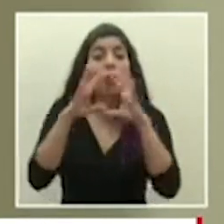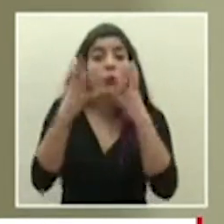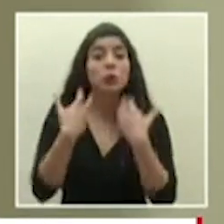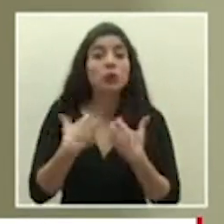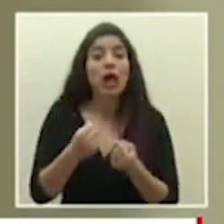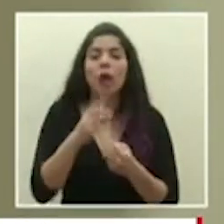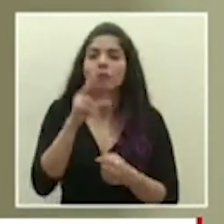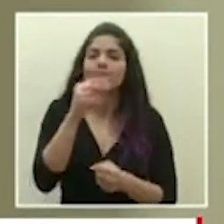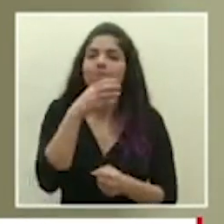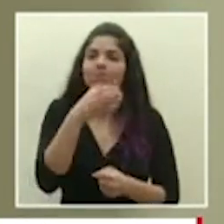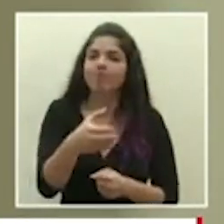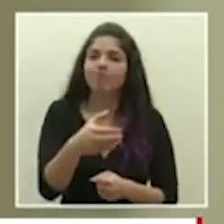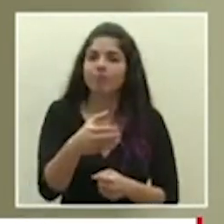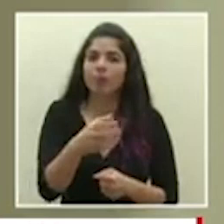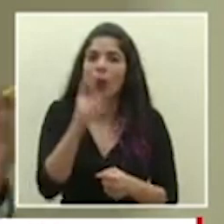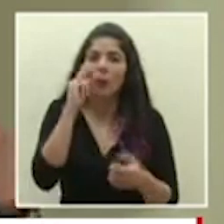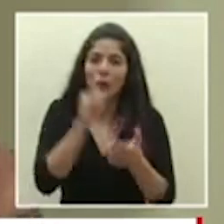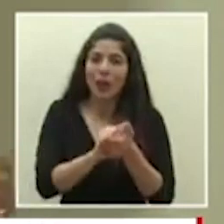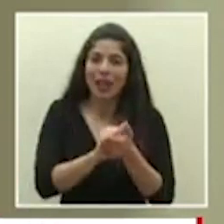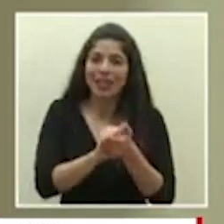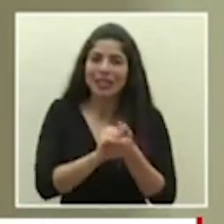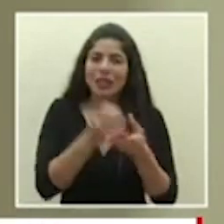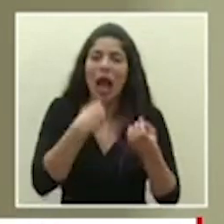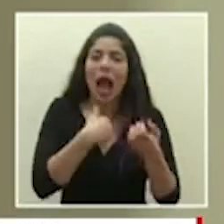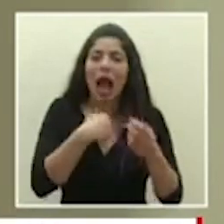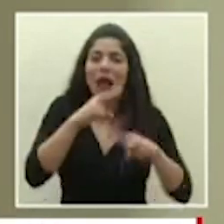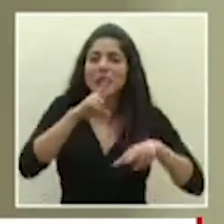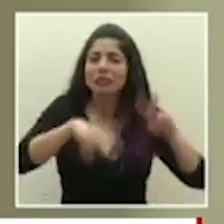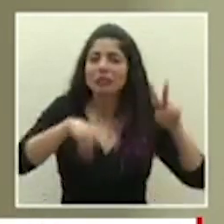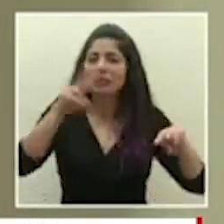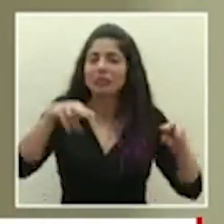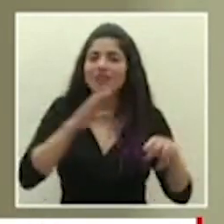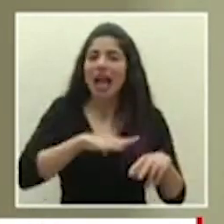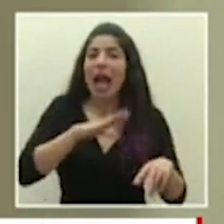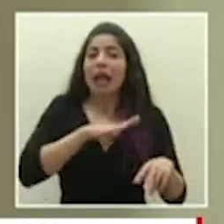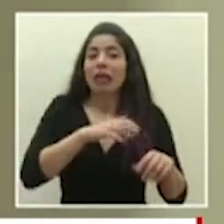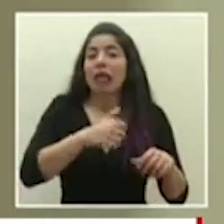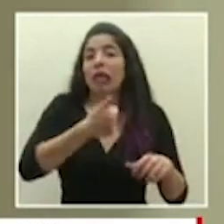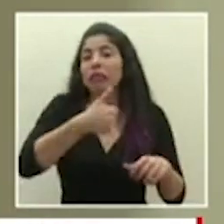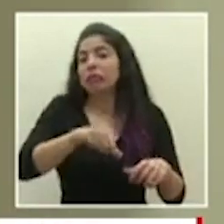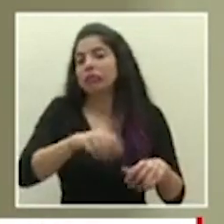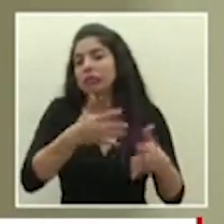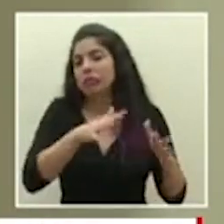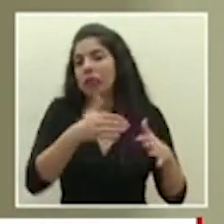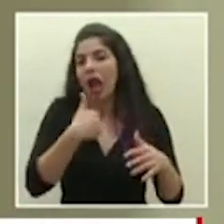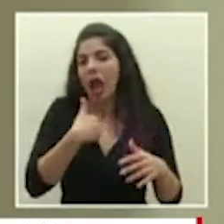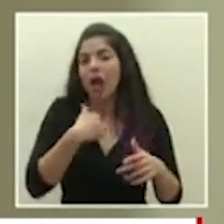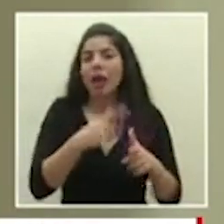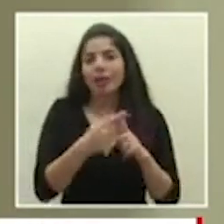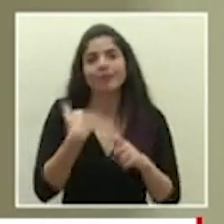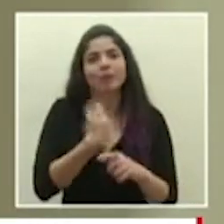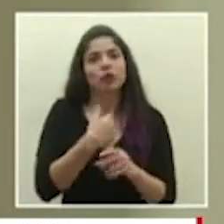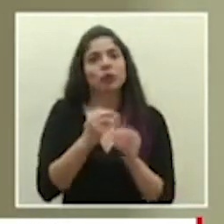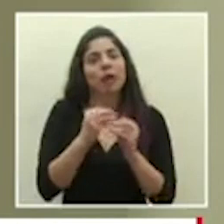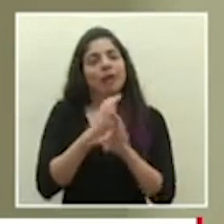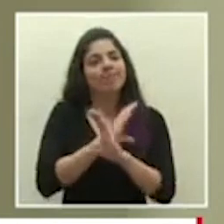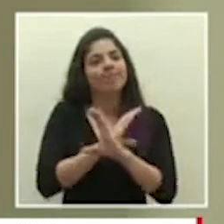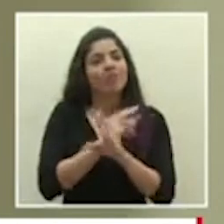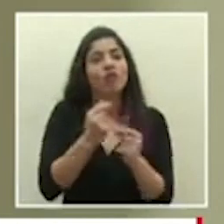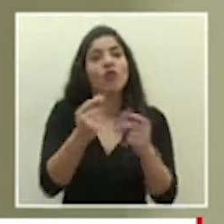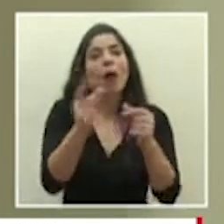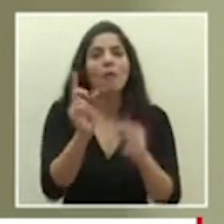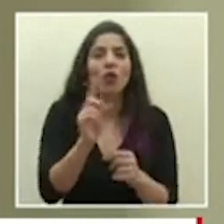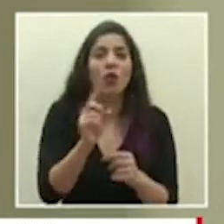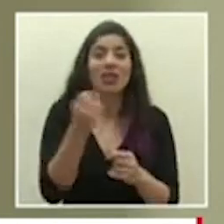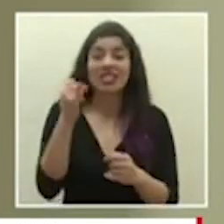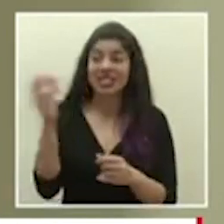ha recomendado de forma amplia justamente por esa gran diversidad y la no calidad que tienen muchas de ellas así que hemos sido muy cautelosos y no ir rápido a una